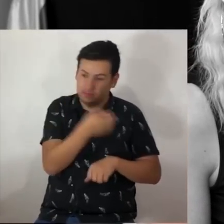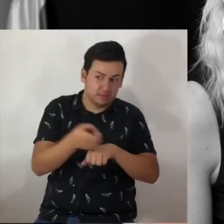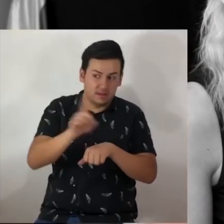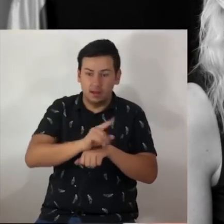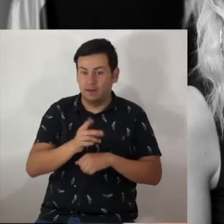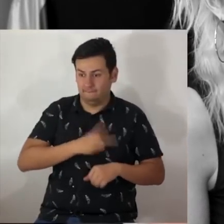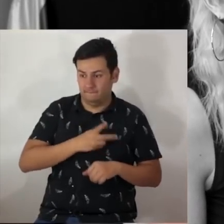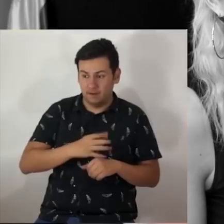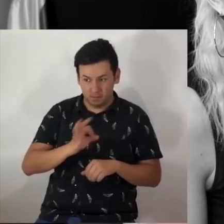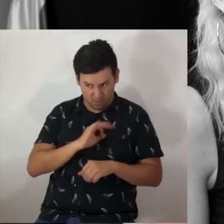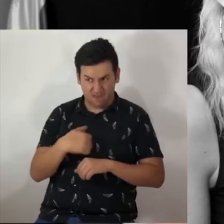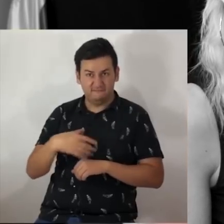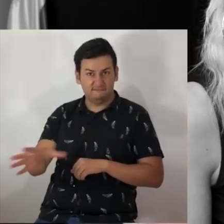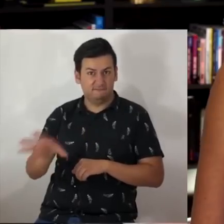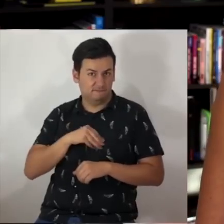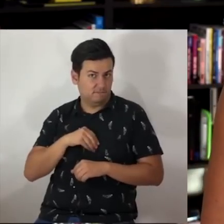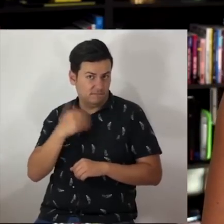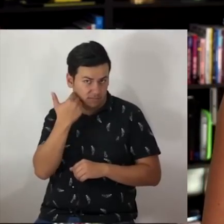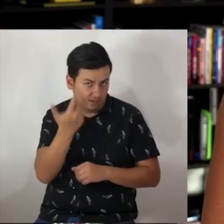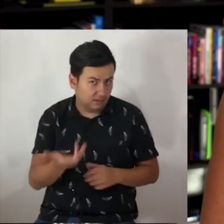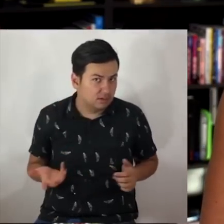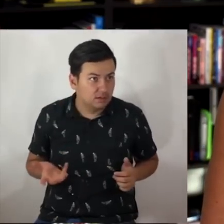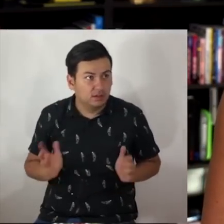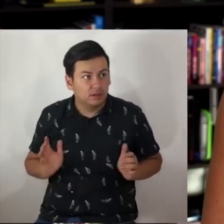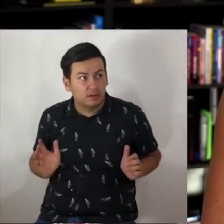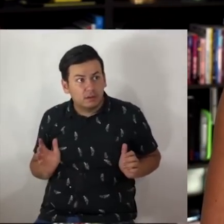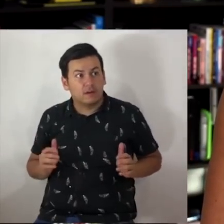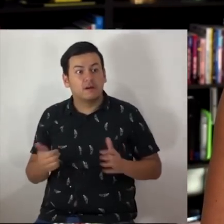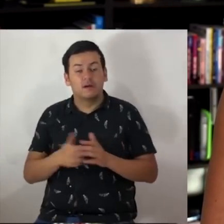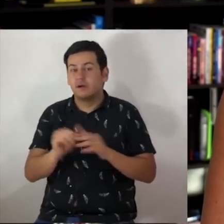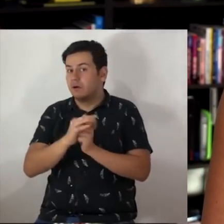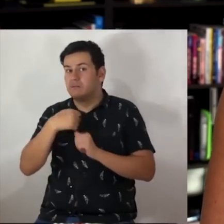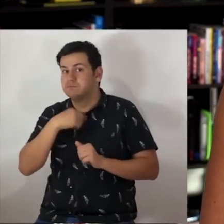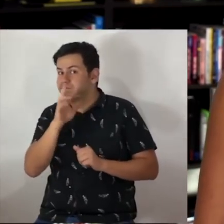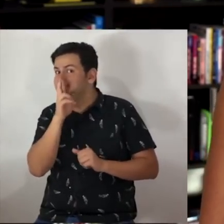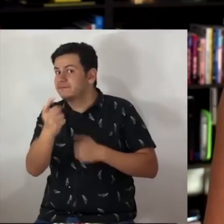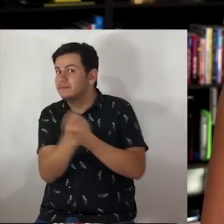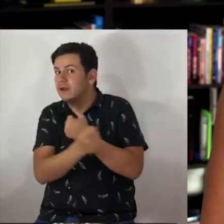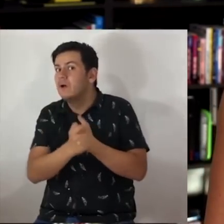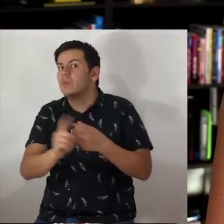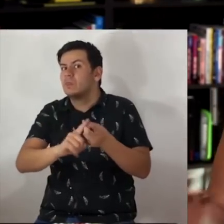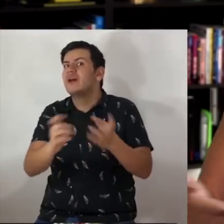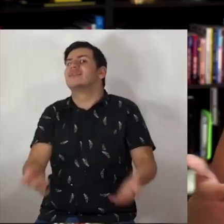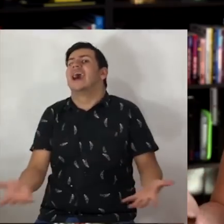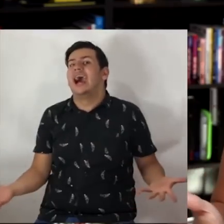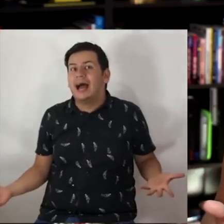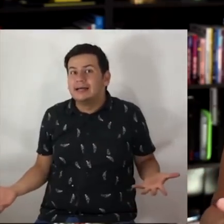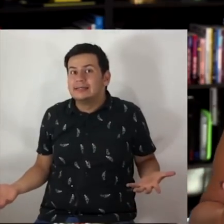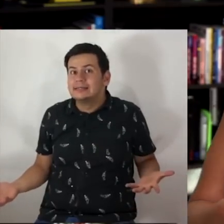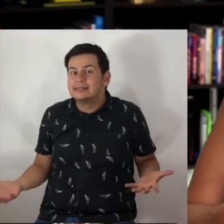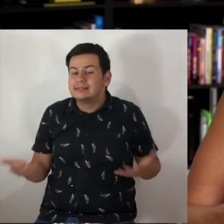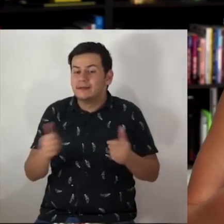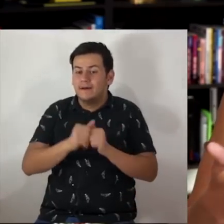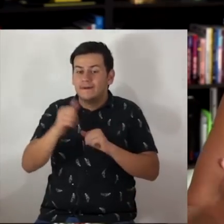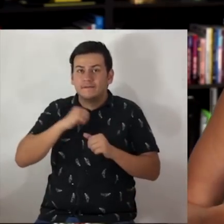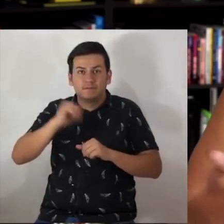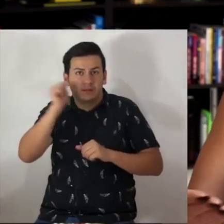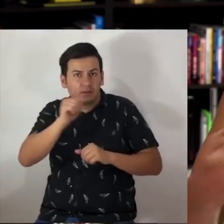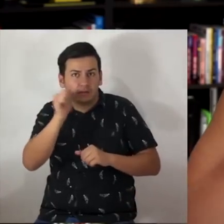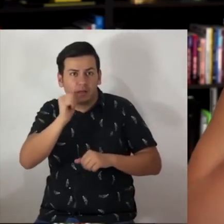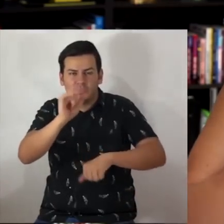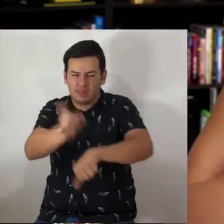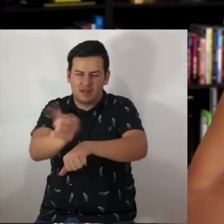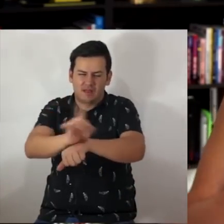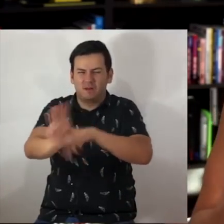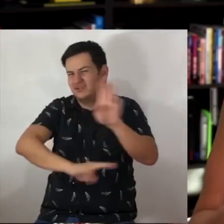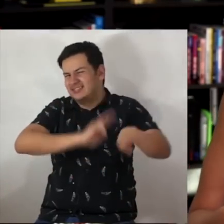Ya nos contagiamos otra vez, pequeña. En épocas de cuarentena tenemos respuesta automáticamente. Ya sabemos, son taz. Y sí, sí, yo sé creer acerca de cientos de muertes